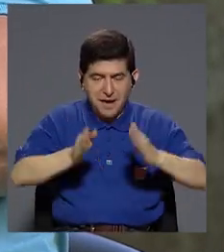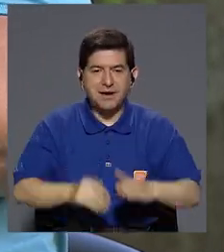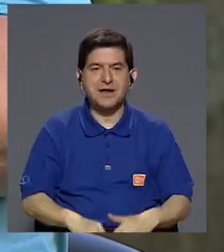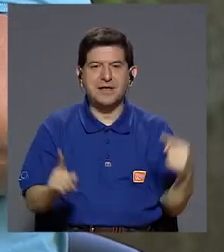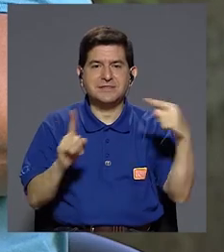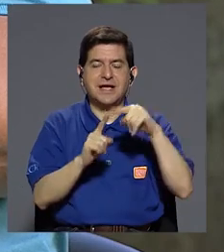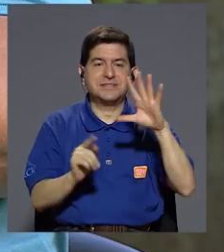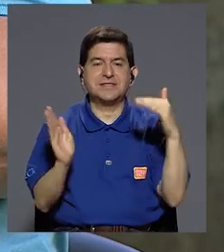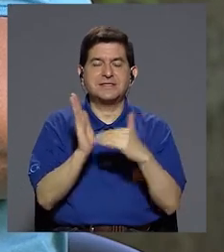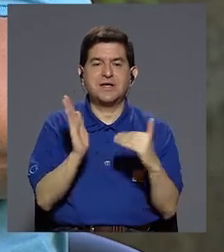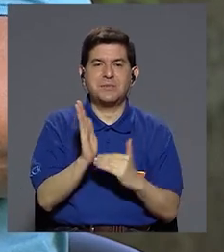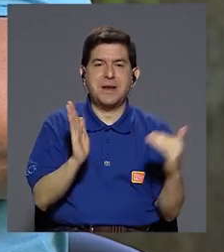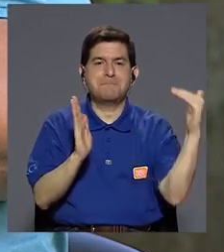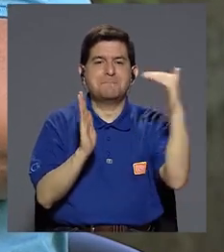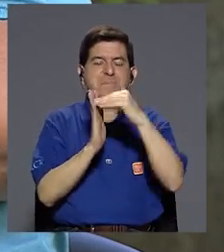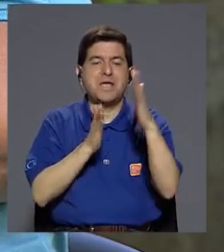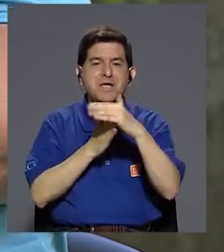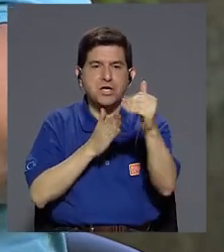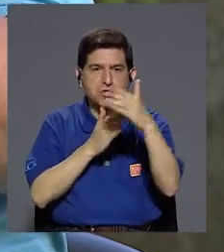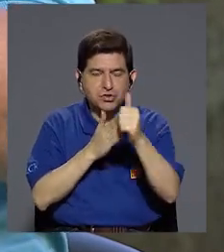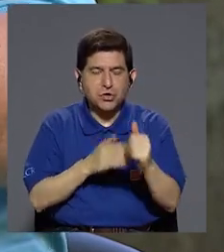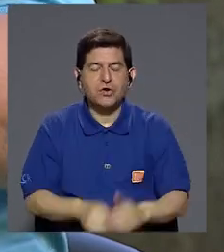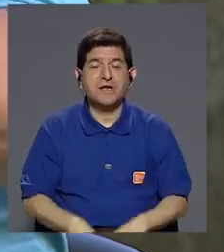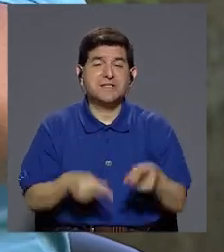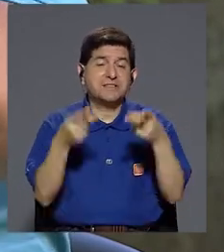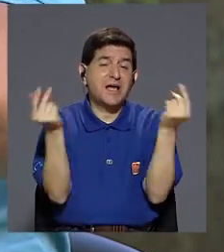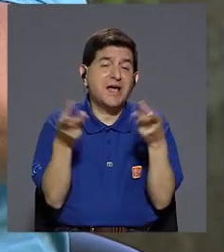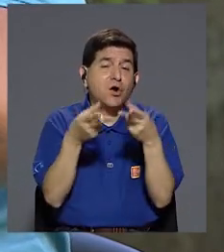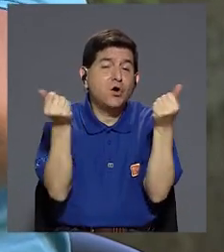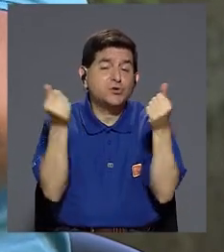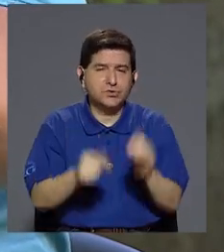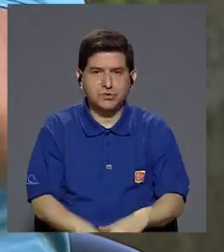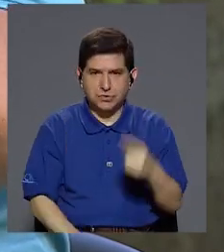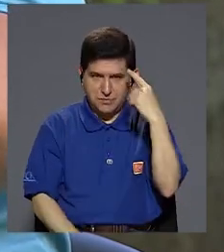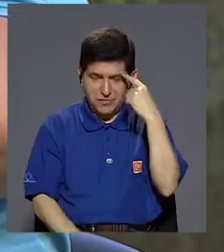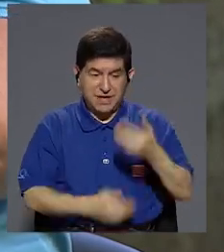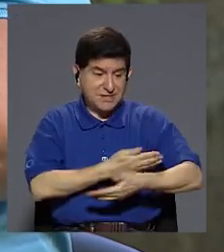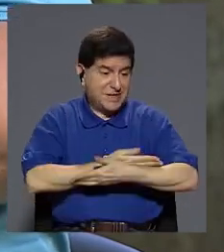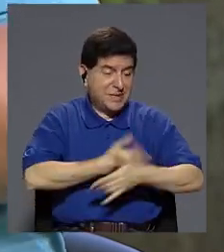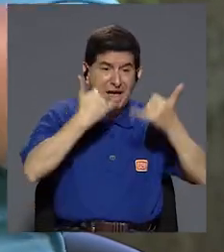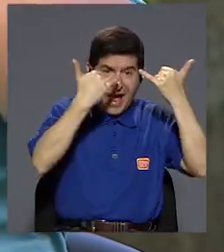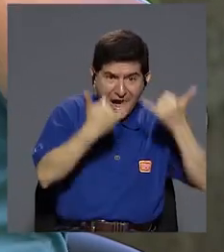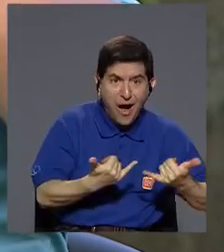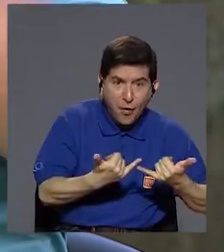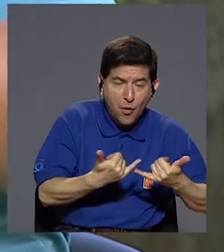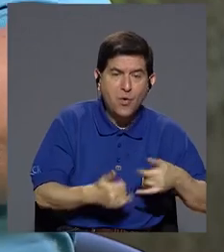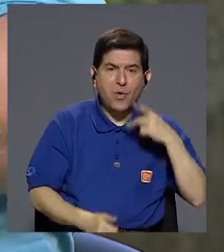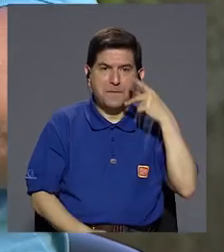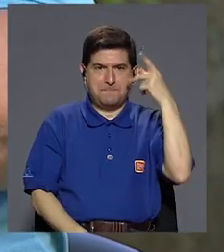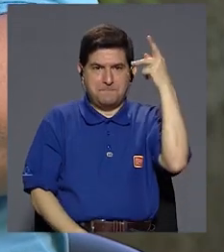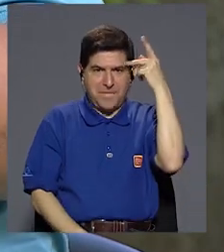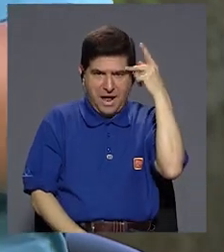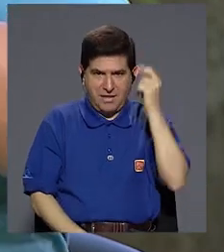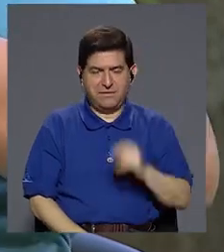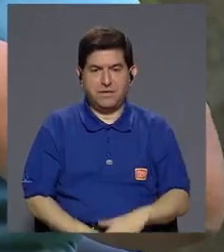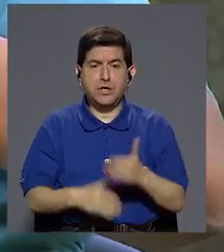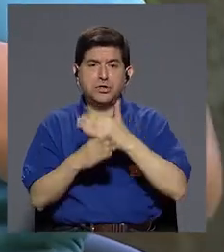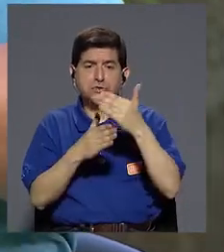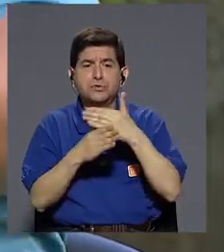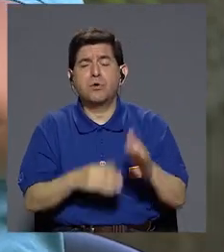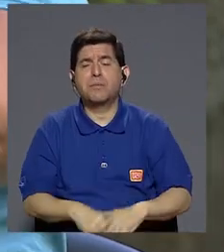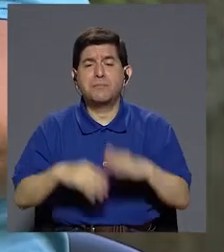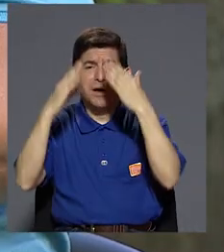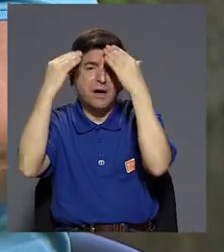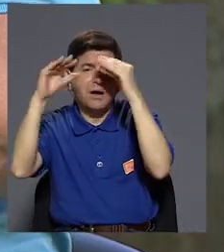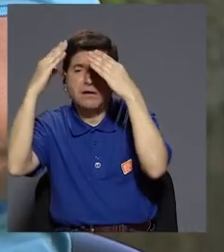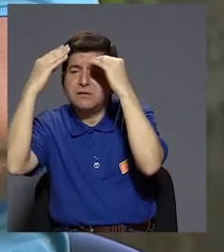los 5.000 millones de dólares en costos, o sea, imagínate que es que un bebé en la actualidad, sus papás y sus mamás deciden compartir misma